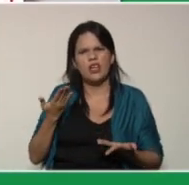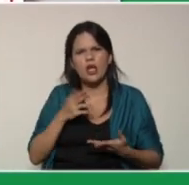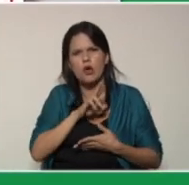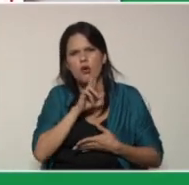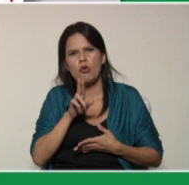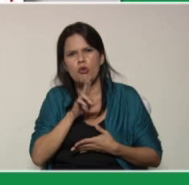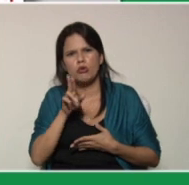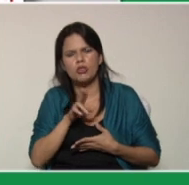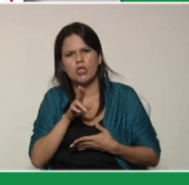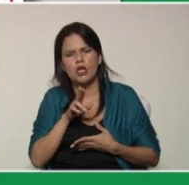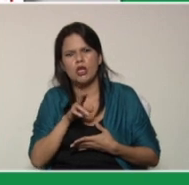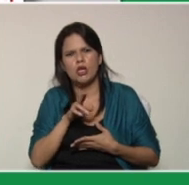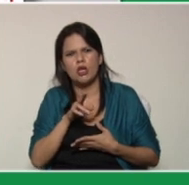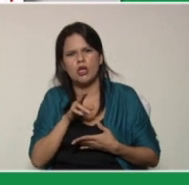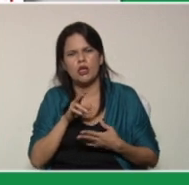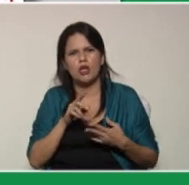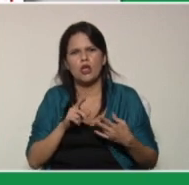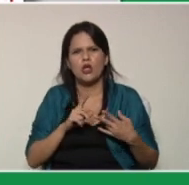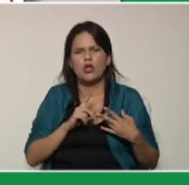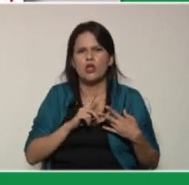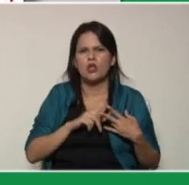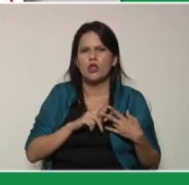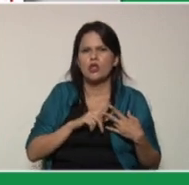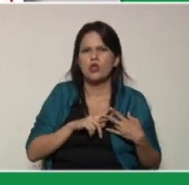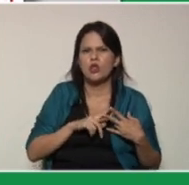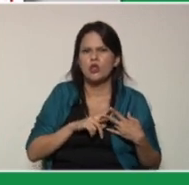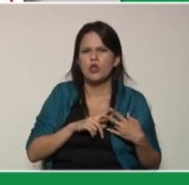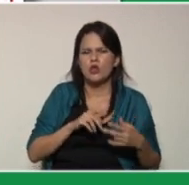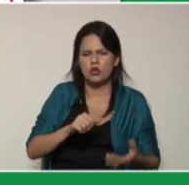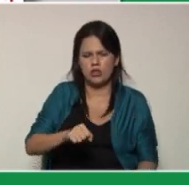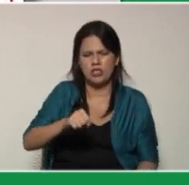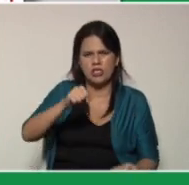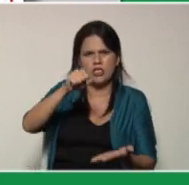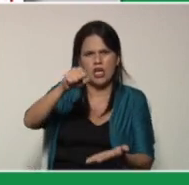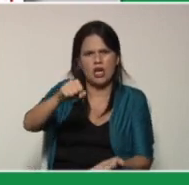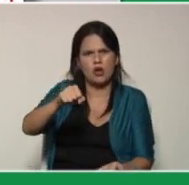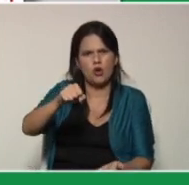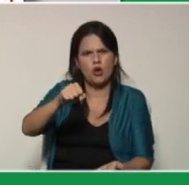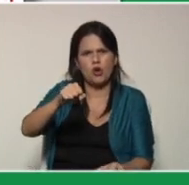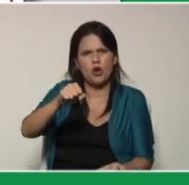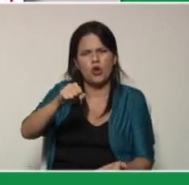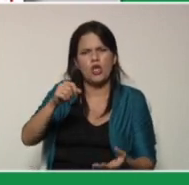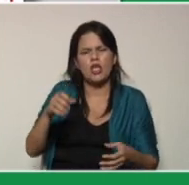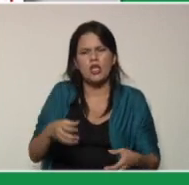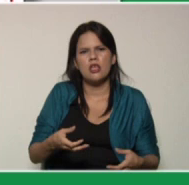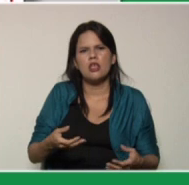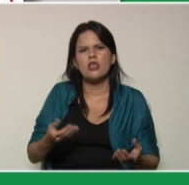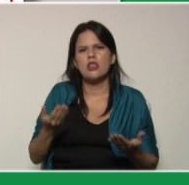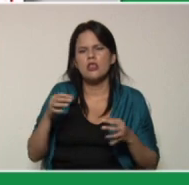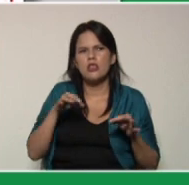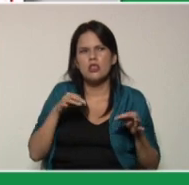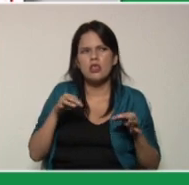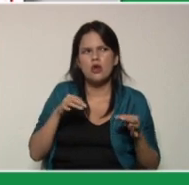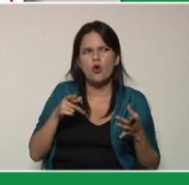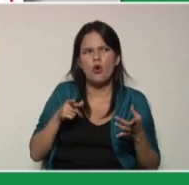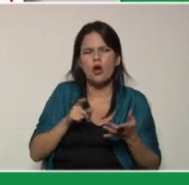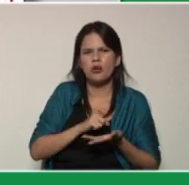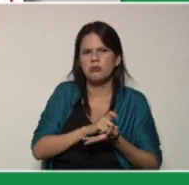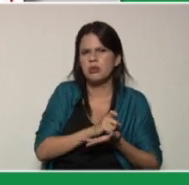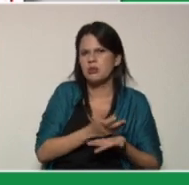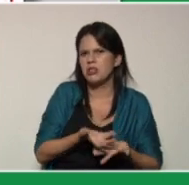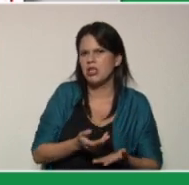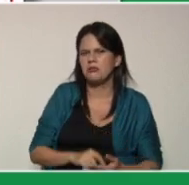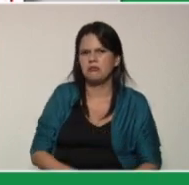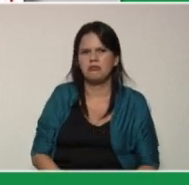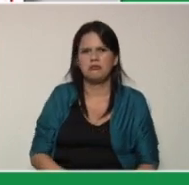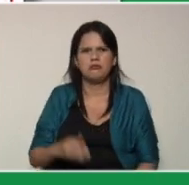dos sacos de mantillo de bosque dos sacos de hojas de leguminosas dos